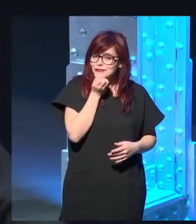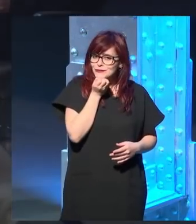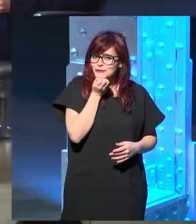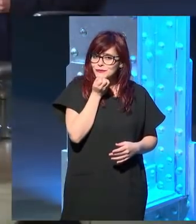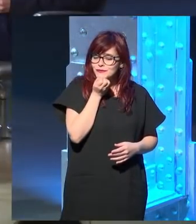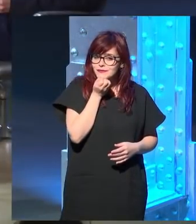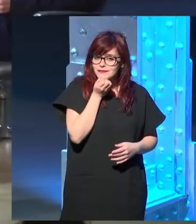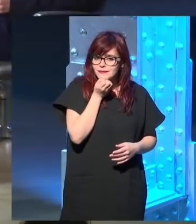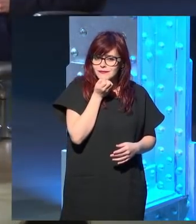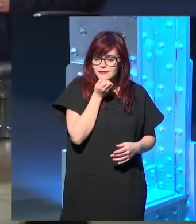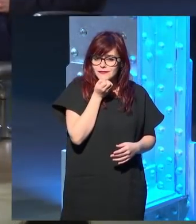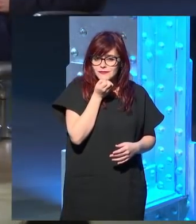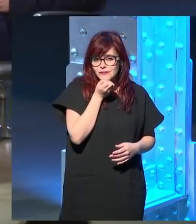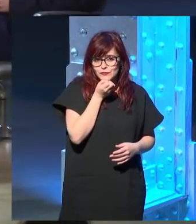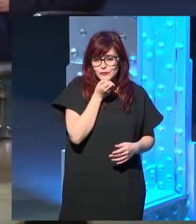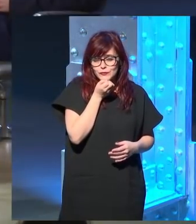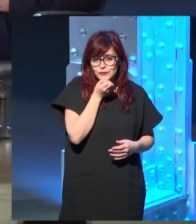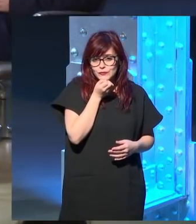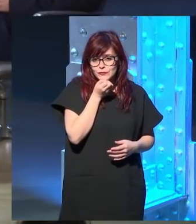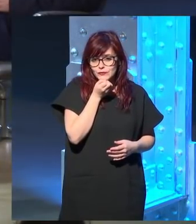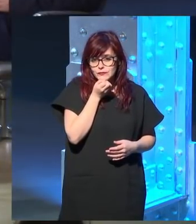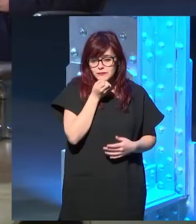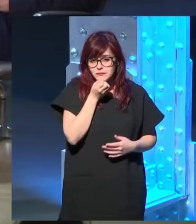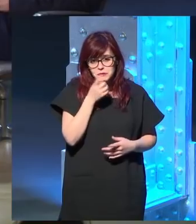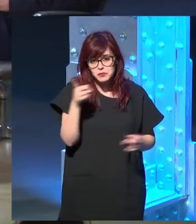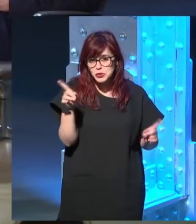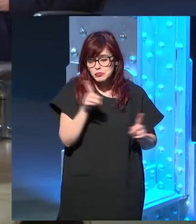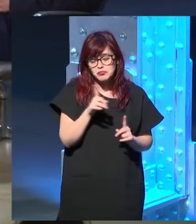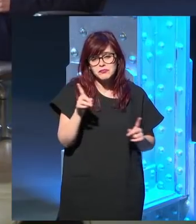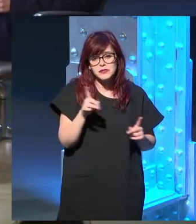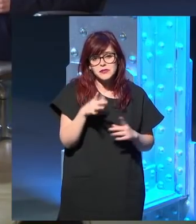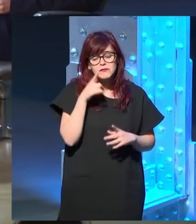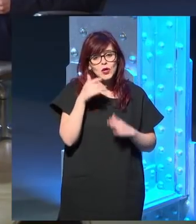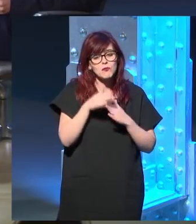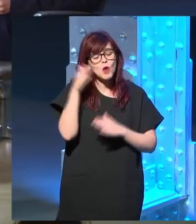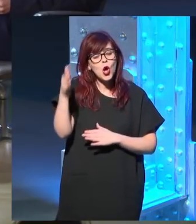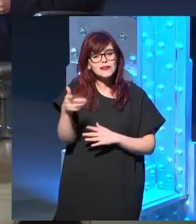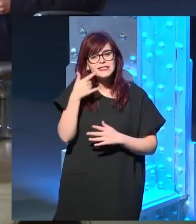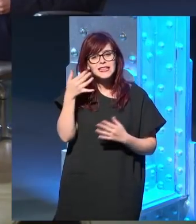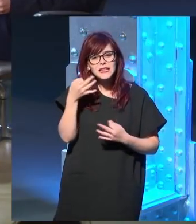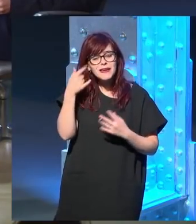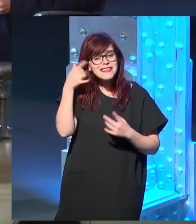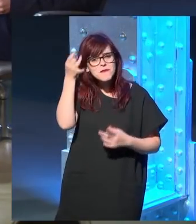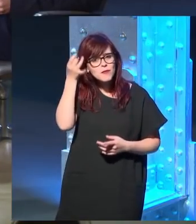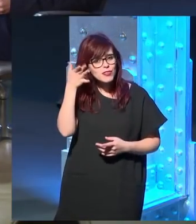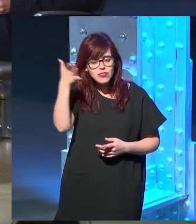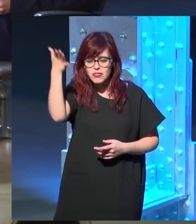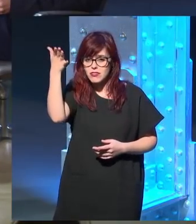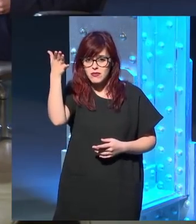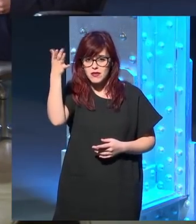pero no, no, al lado de una invención como es la invención